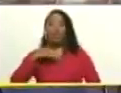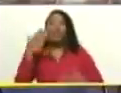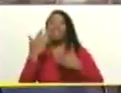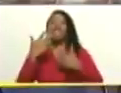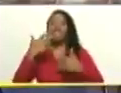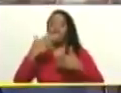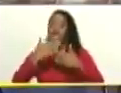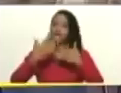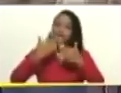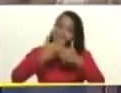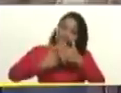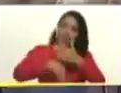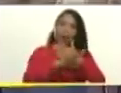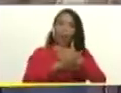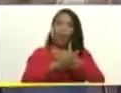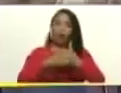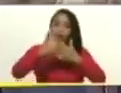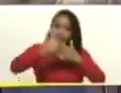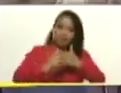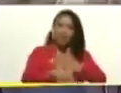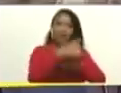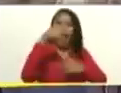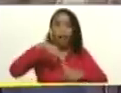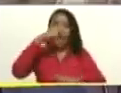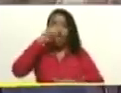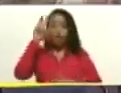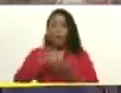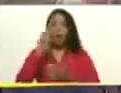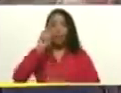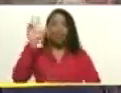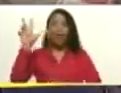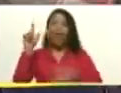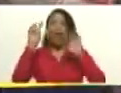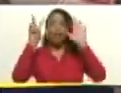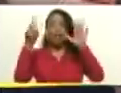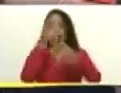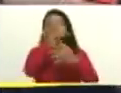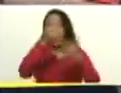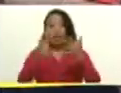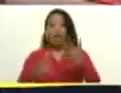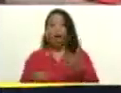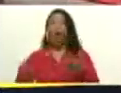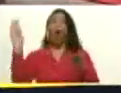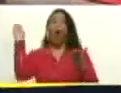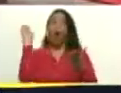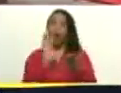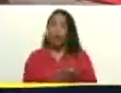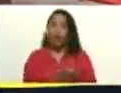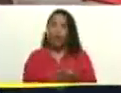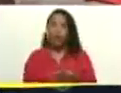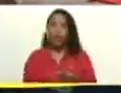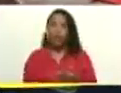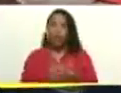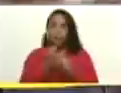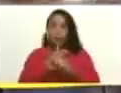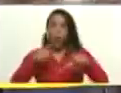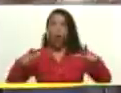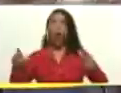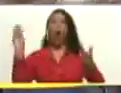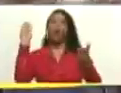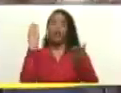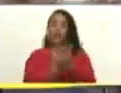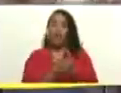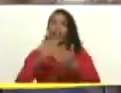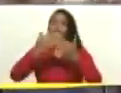es para adelante y este año 2023 con las siete líneas volveremos a crecer, volveremos